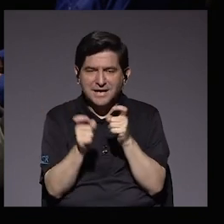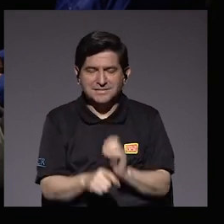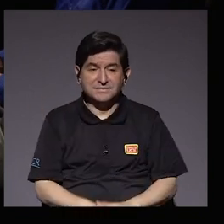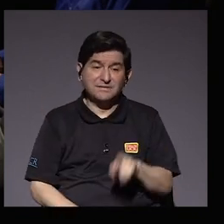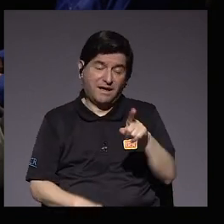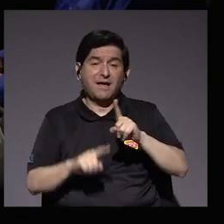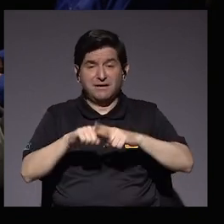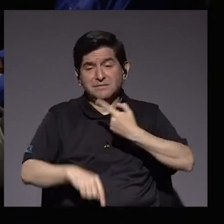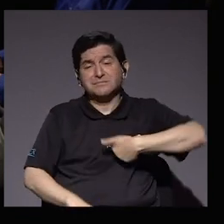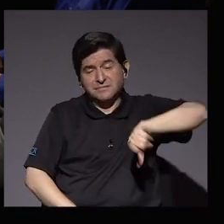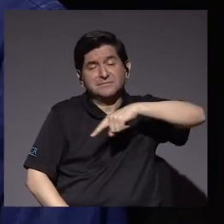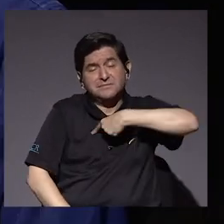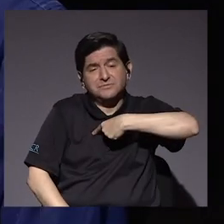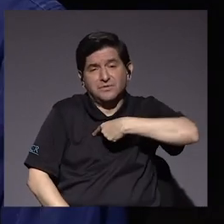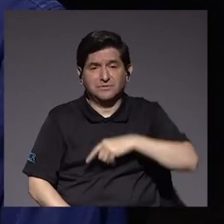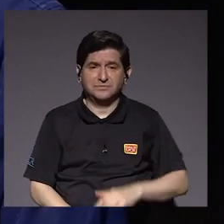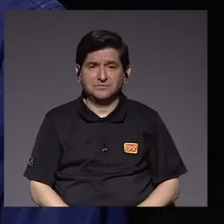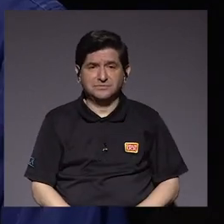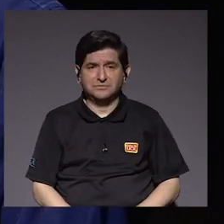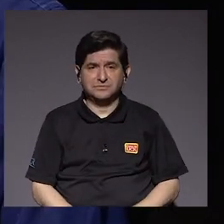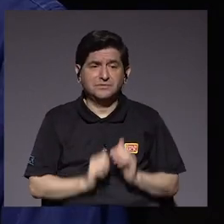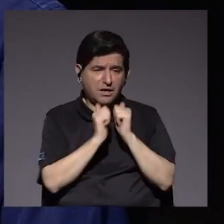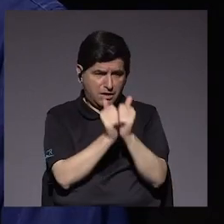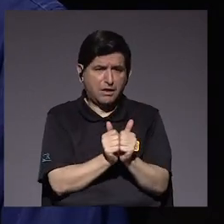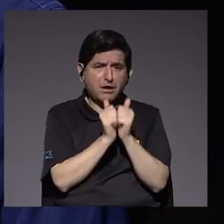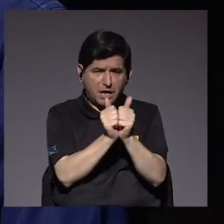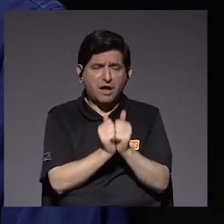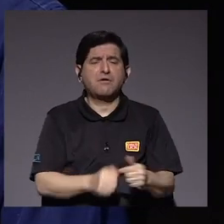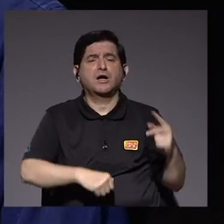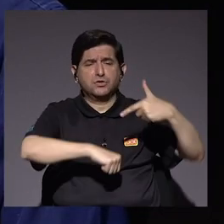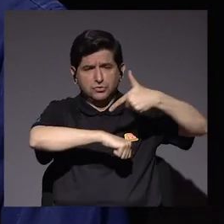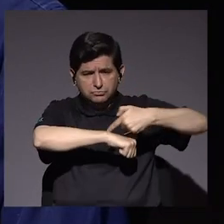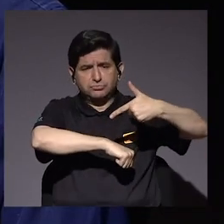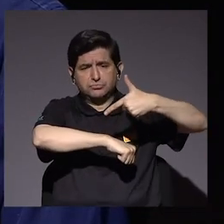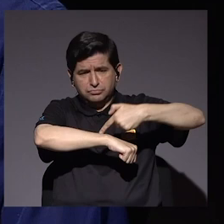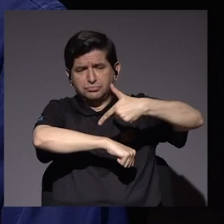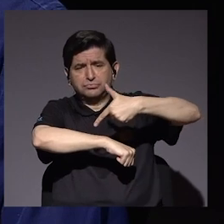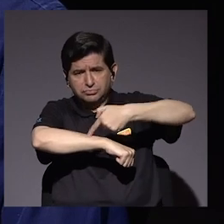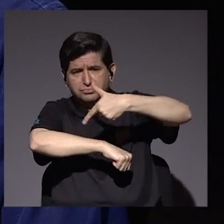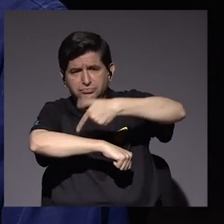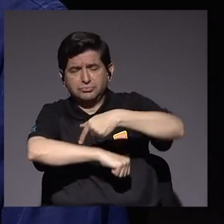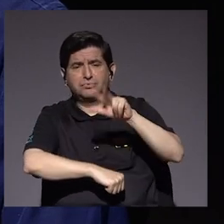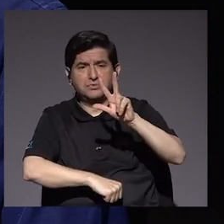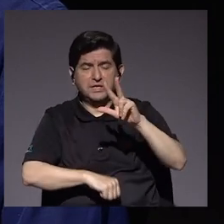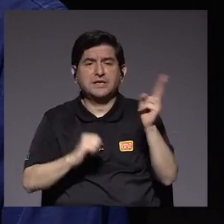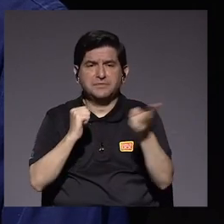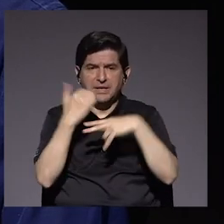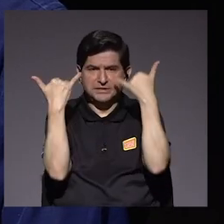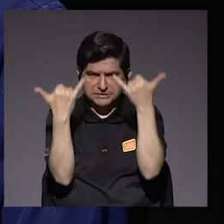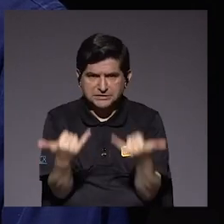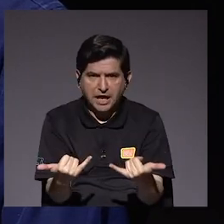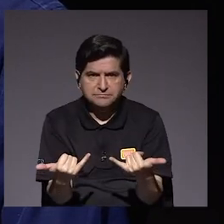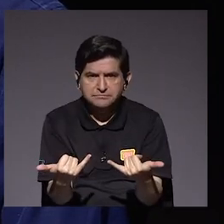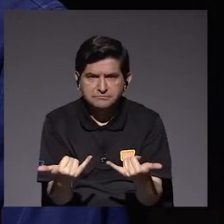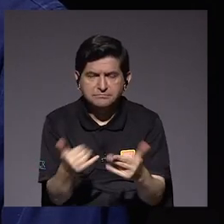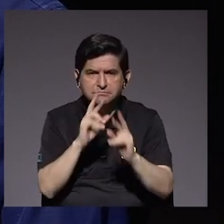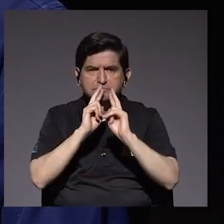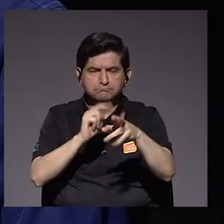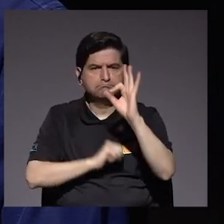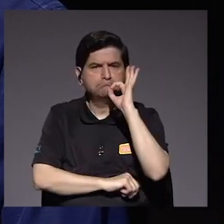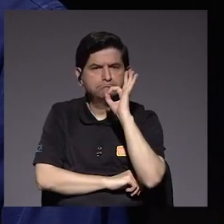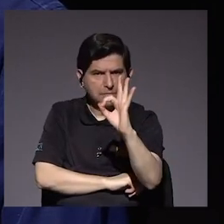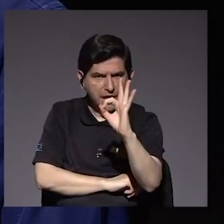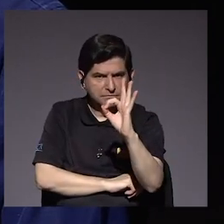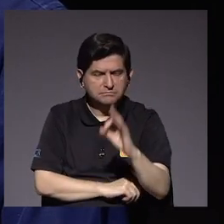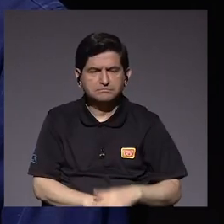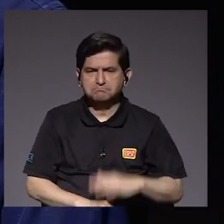eso sí depende de nosotros. Los caballos están siendo inmunizados, ya llevan tres inmunizaciones, están respondiendo